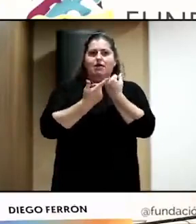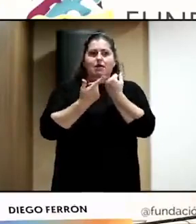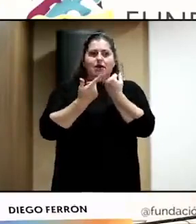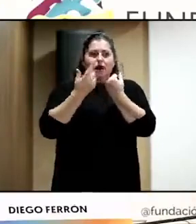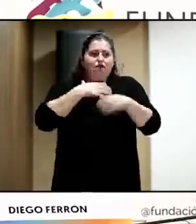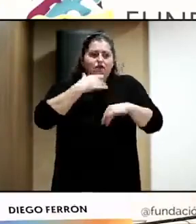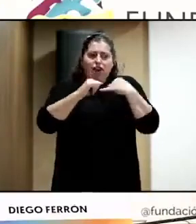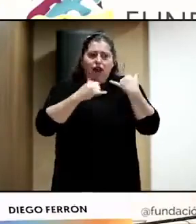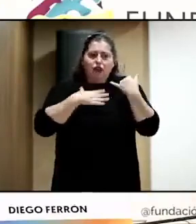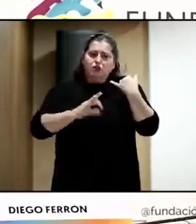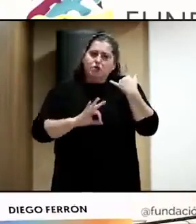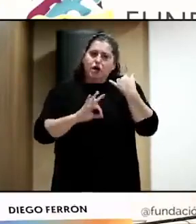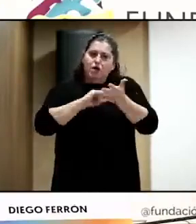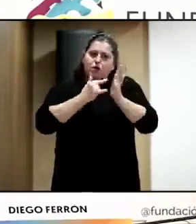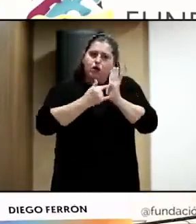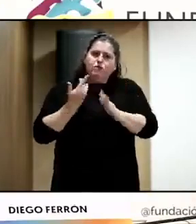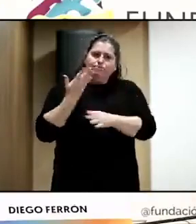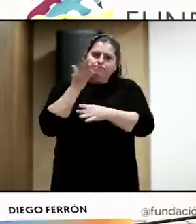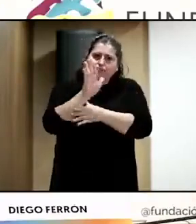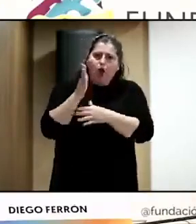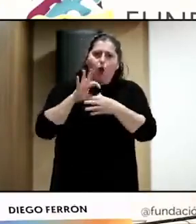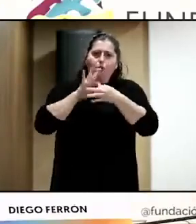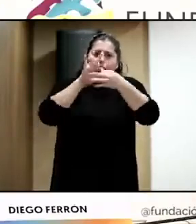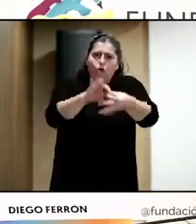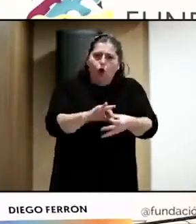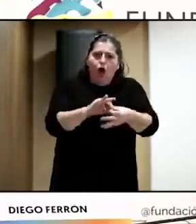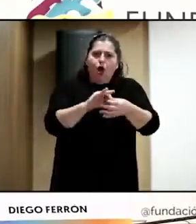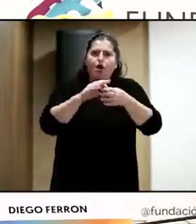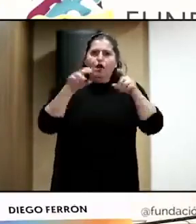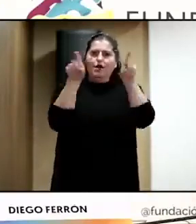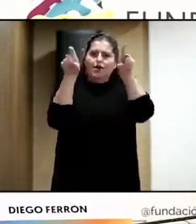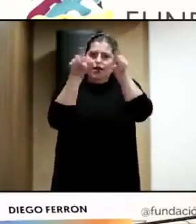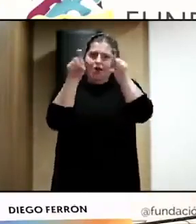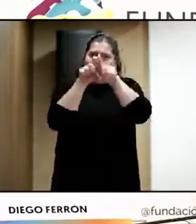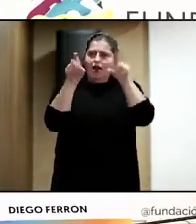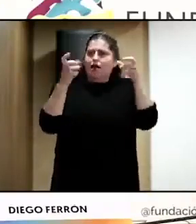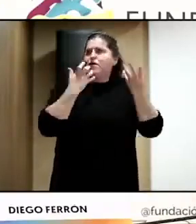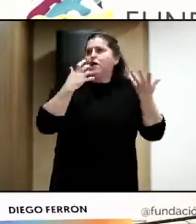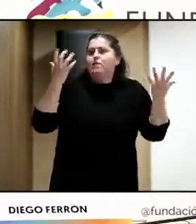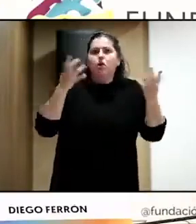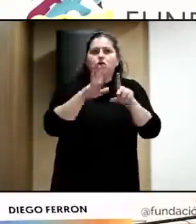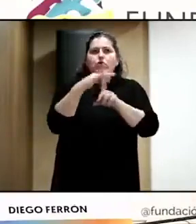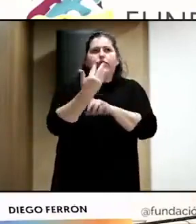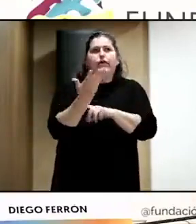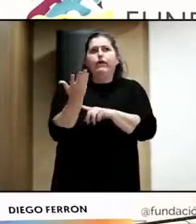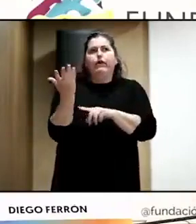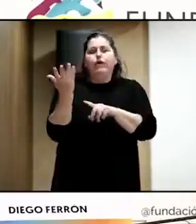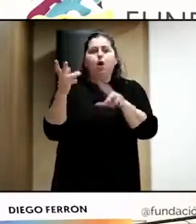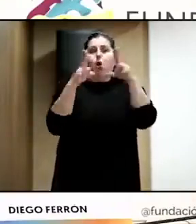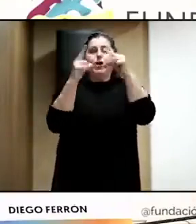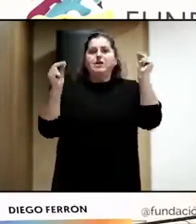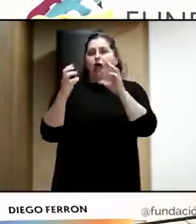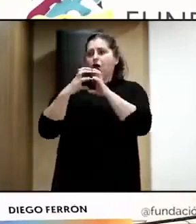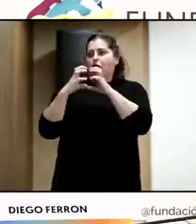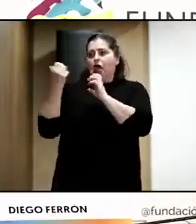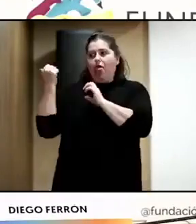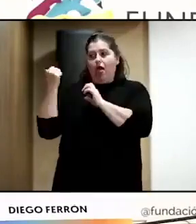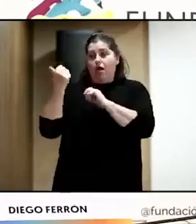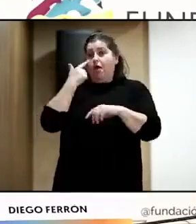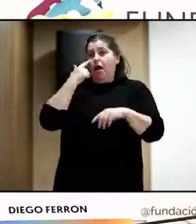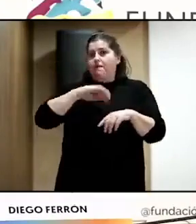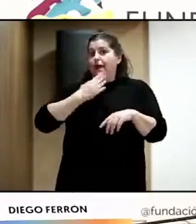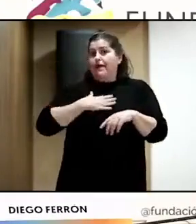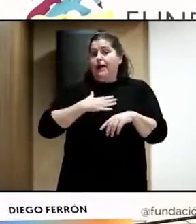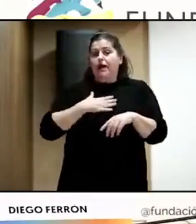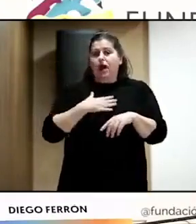presentar y vincular a entidades, como ese caso, por ejemplo, de la Universidad de Granada, como veréis mañana.